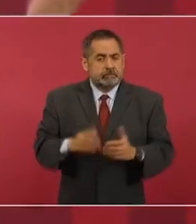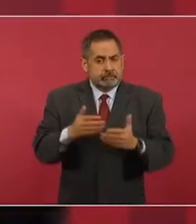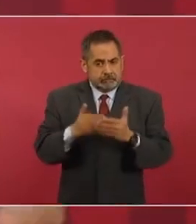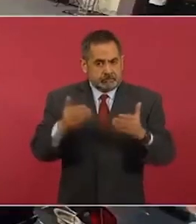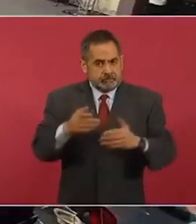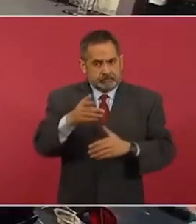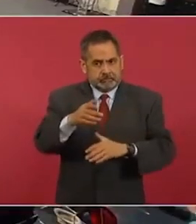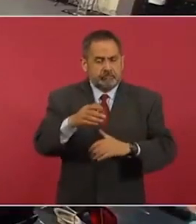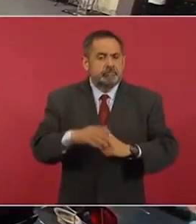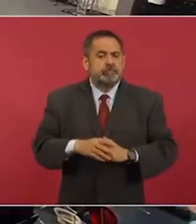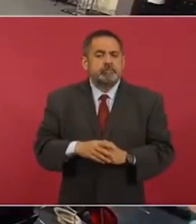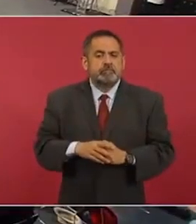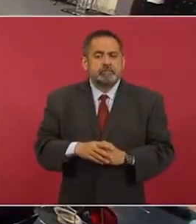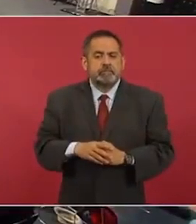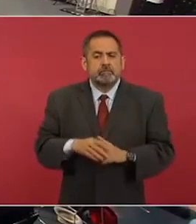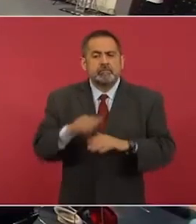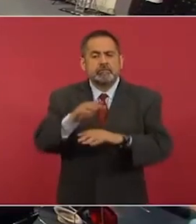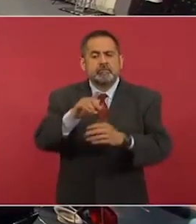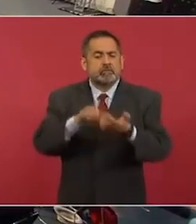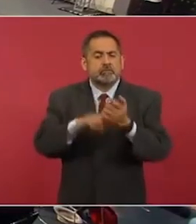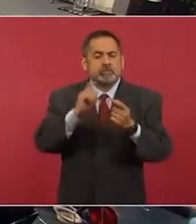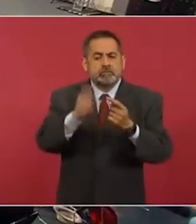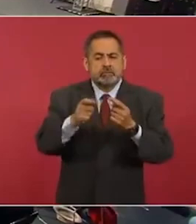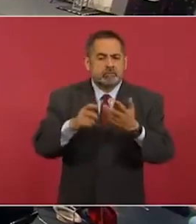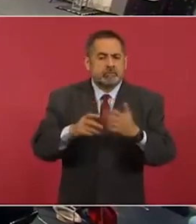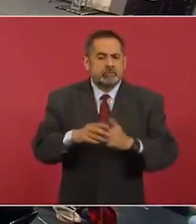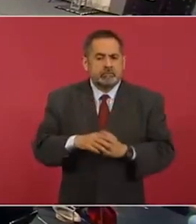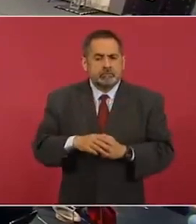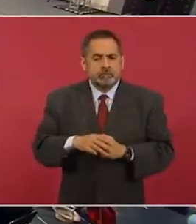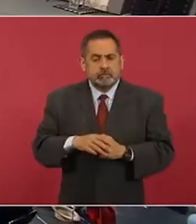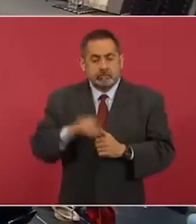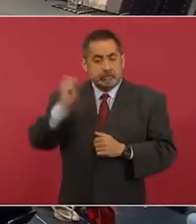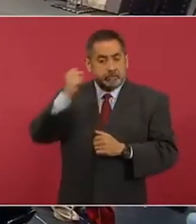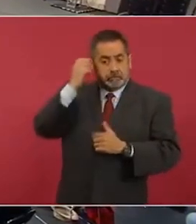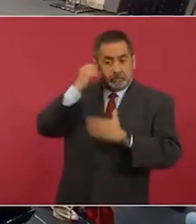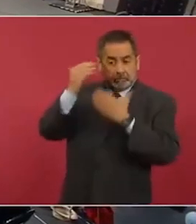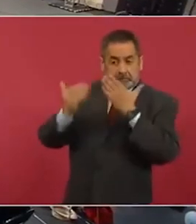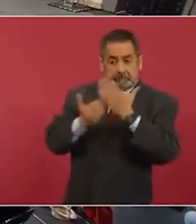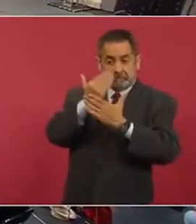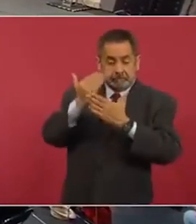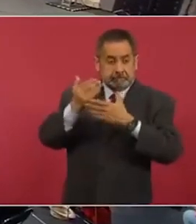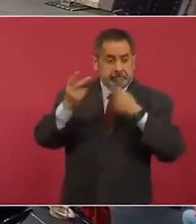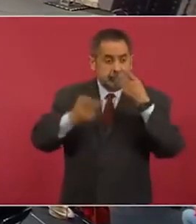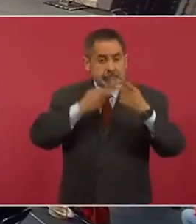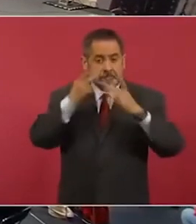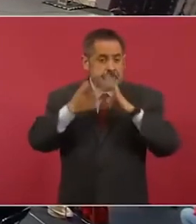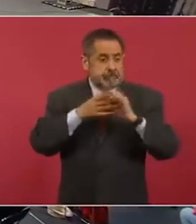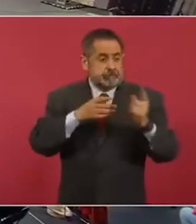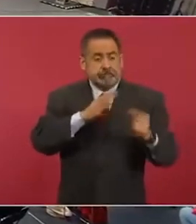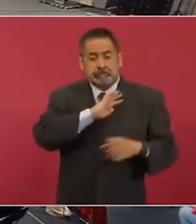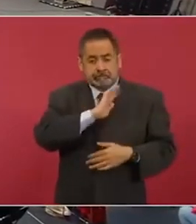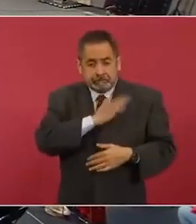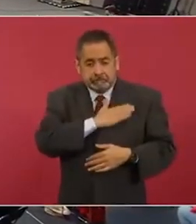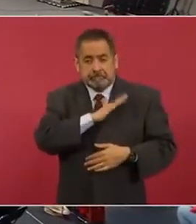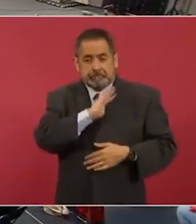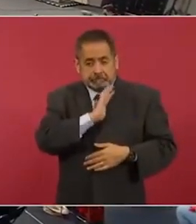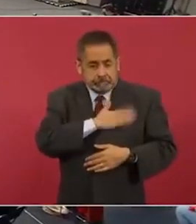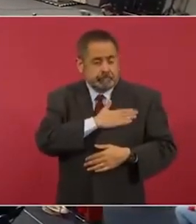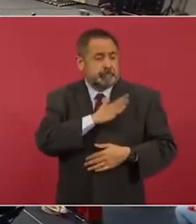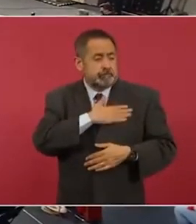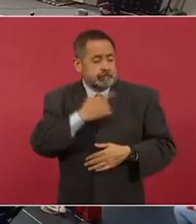Ahora, hablando de que en las mañaneras se trata el asunto de España,